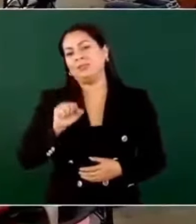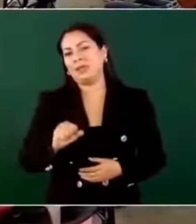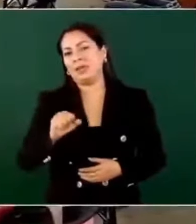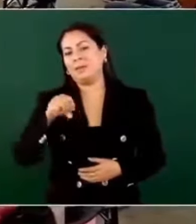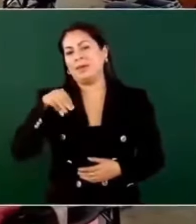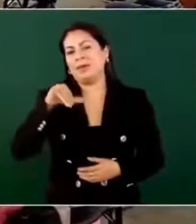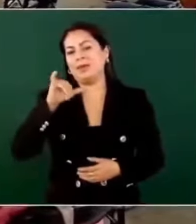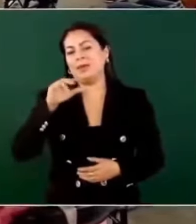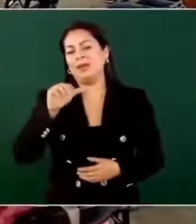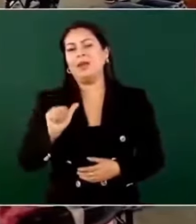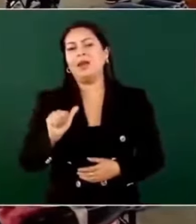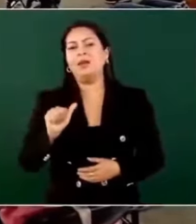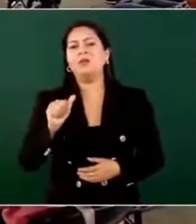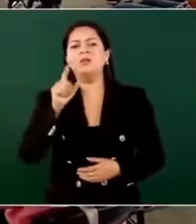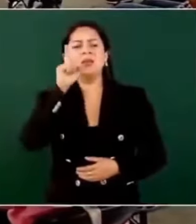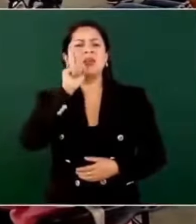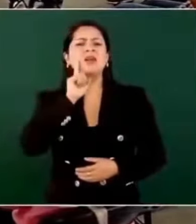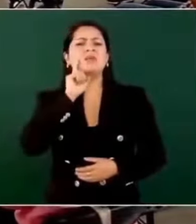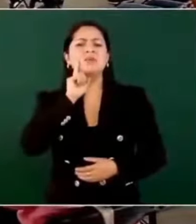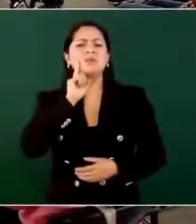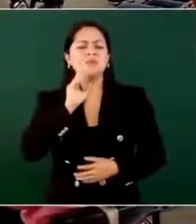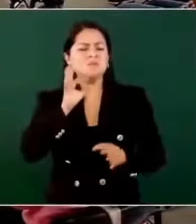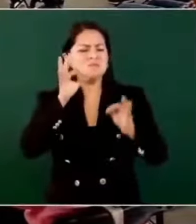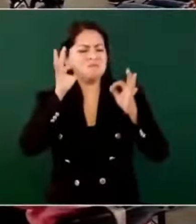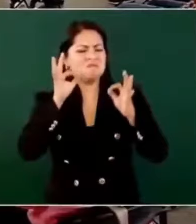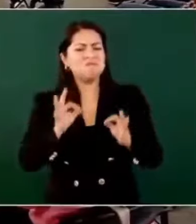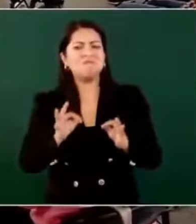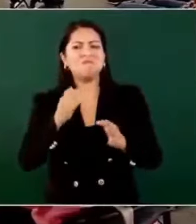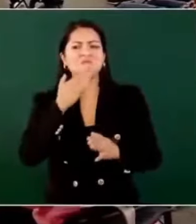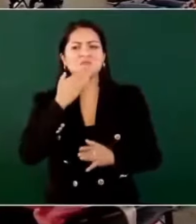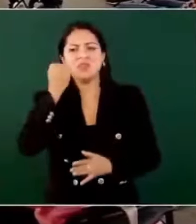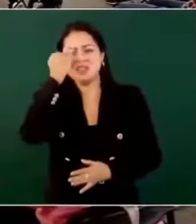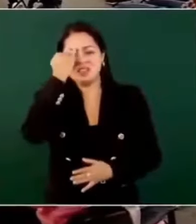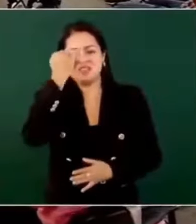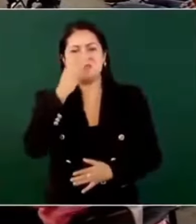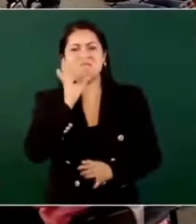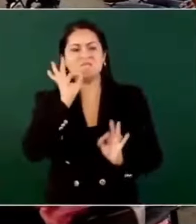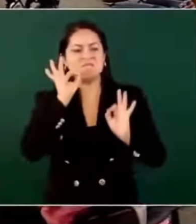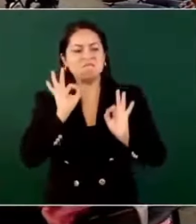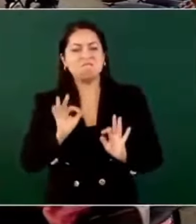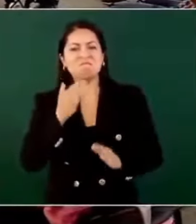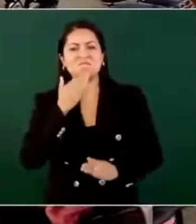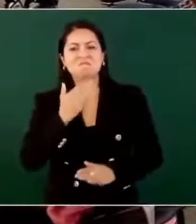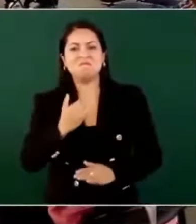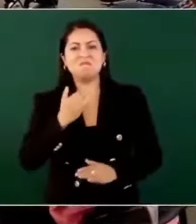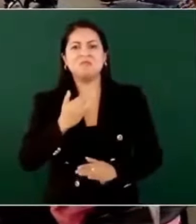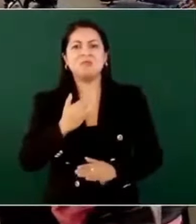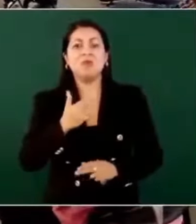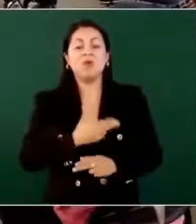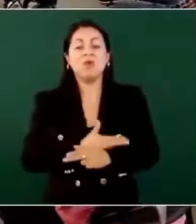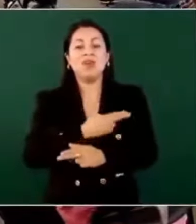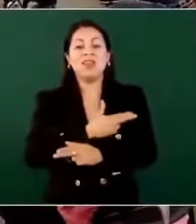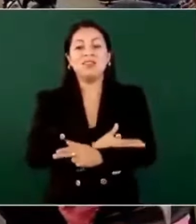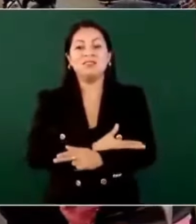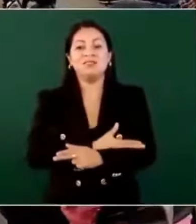alcalde, una mujer con principios, con ideales, honesta,